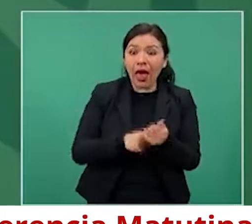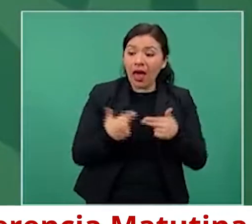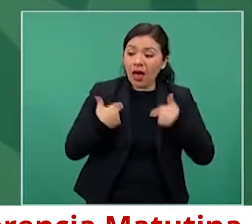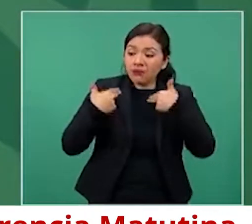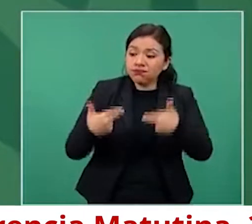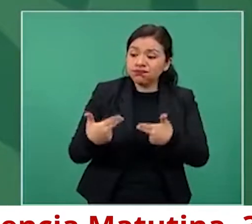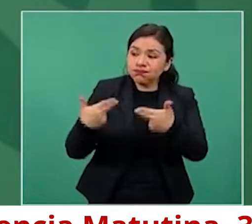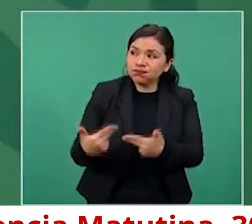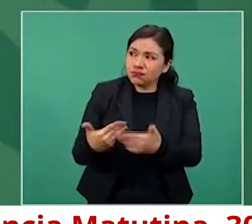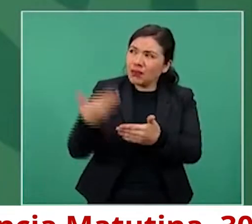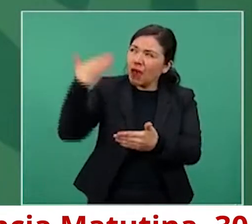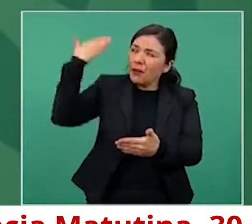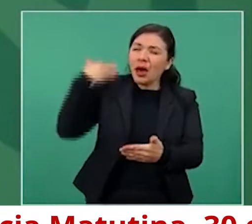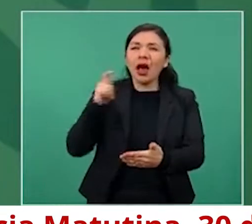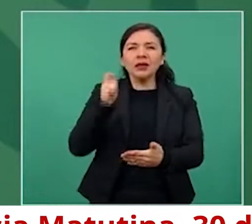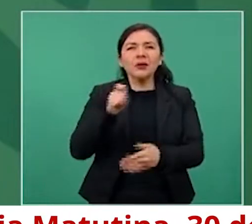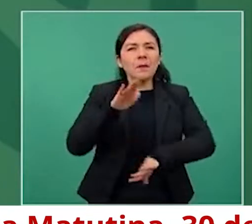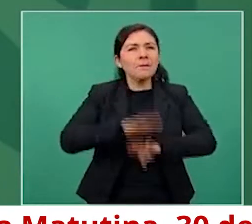civilizaciones